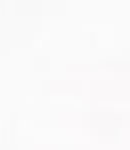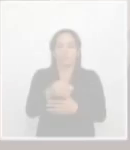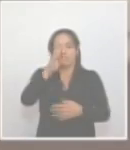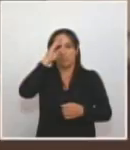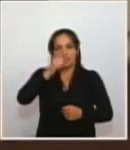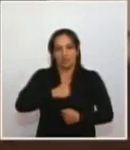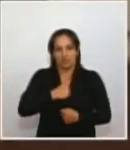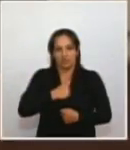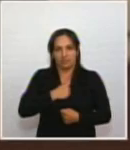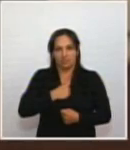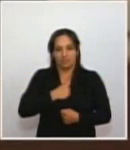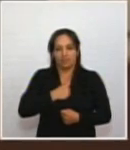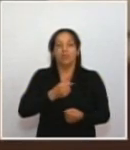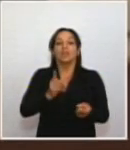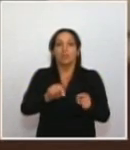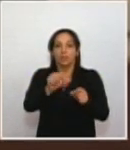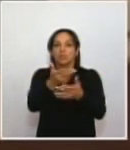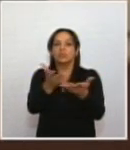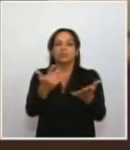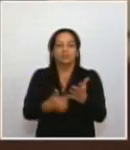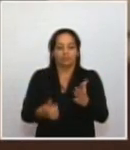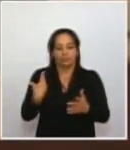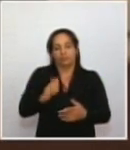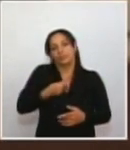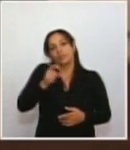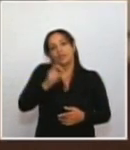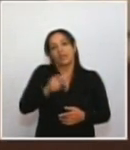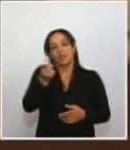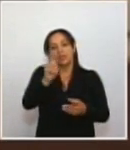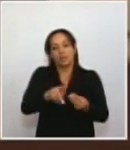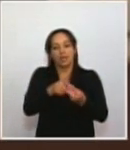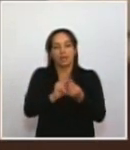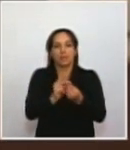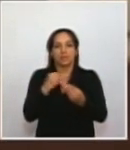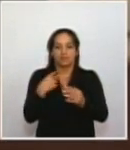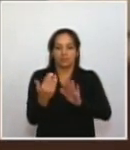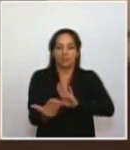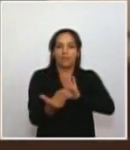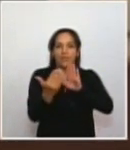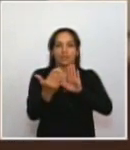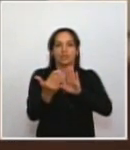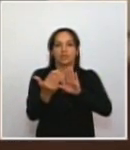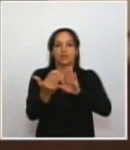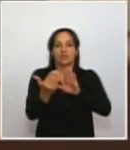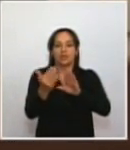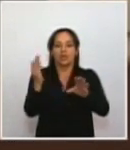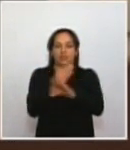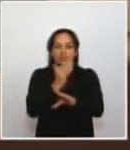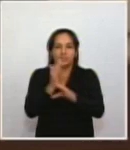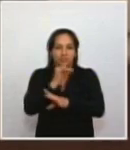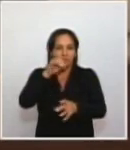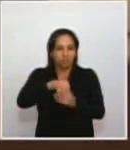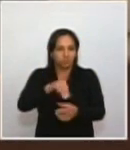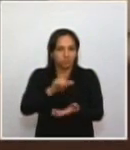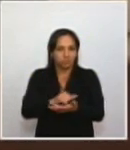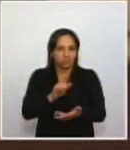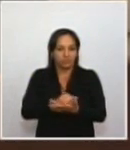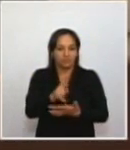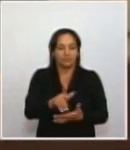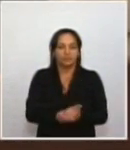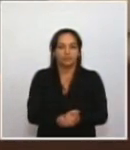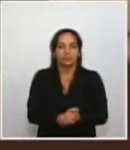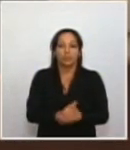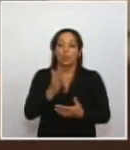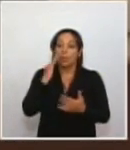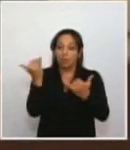Lo otro es que necesitamos, necesitan herramientas para enfrentar estos conflictos. Mientras persiste el